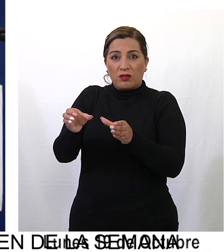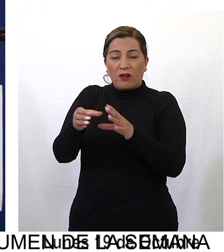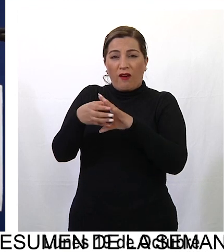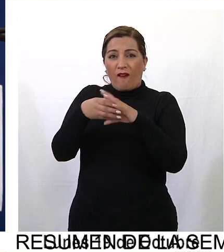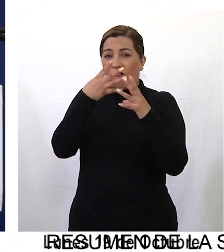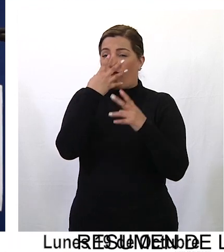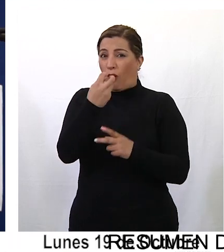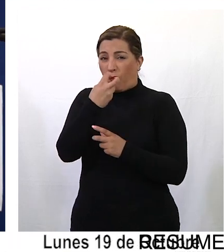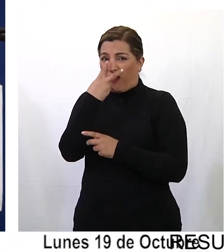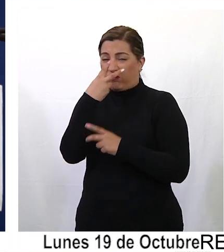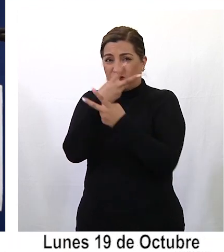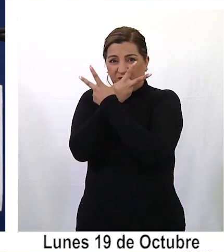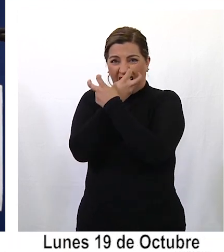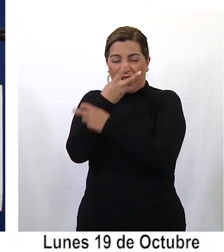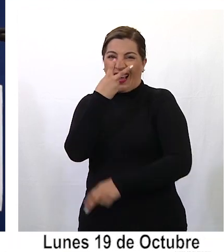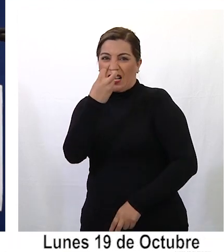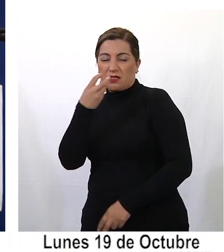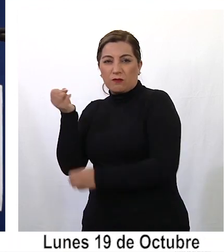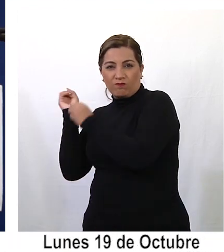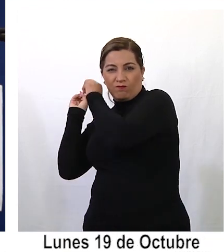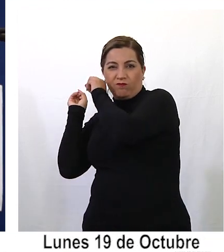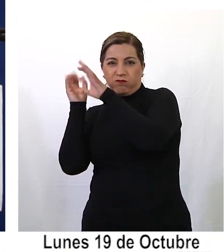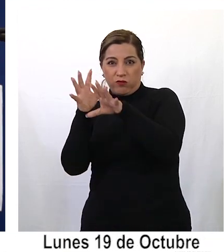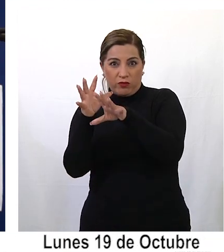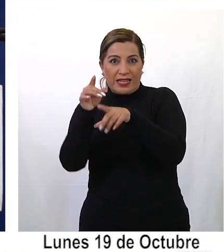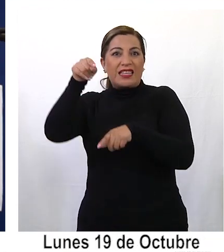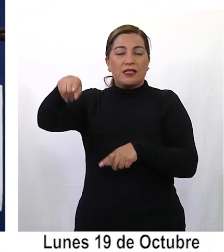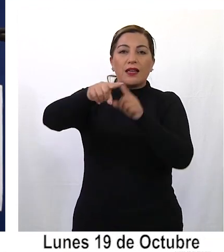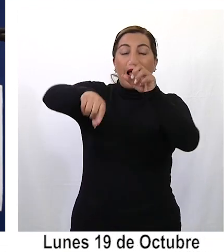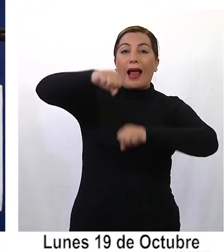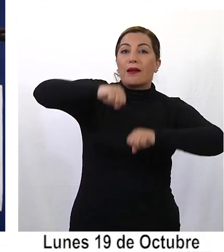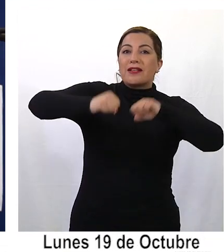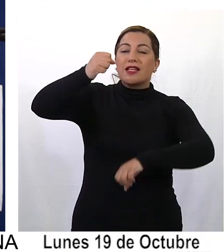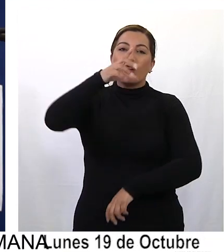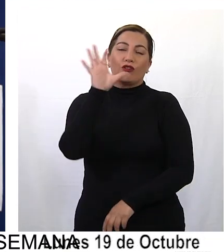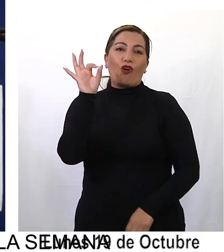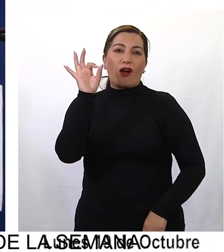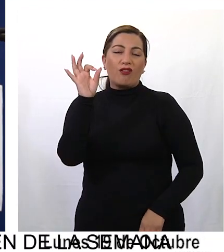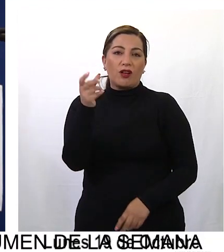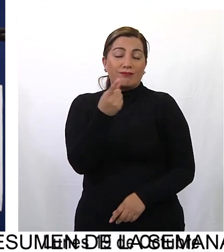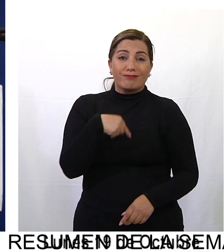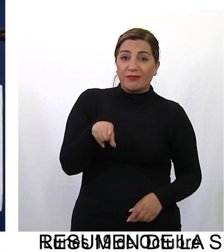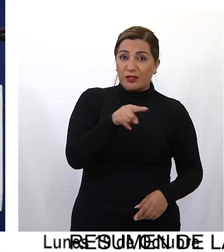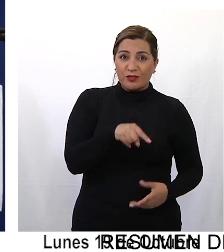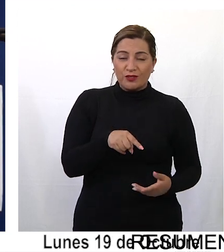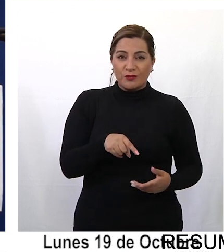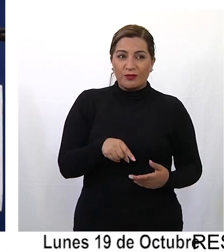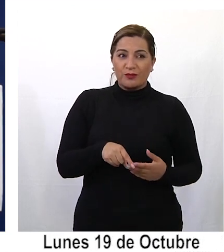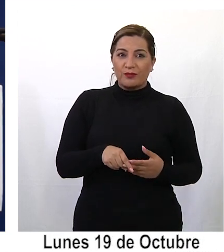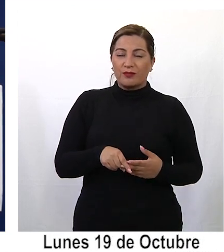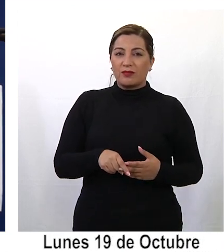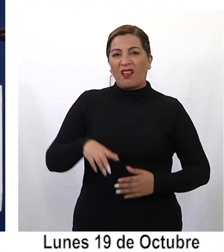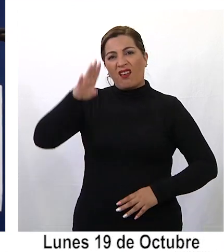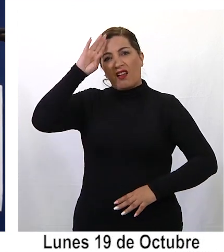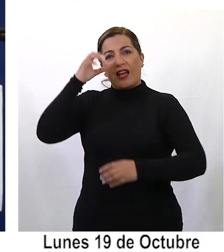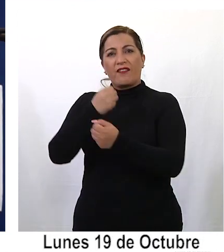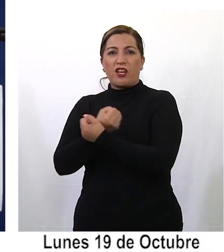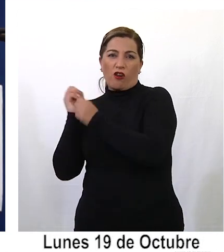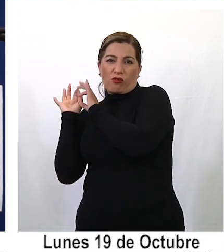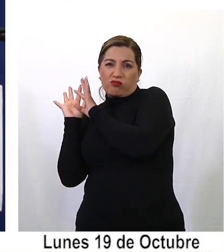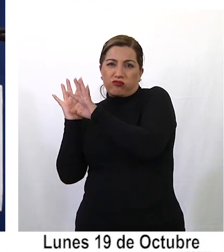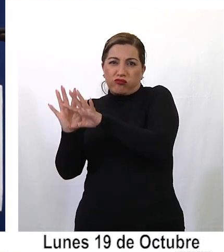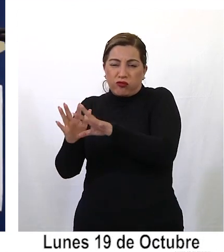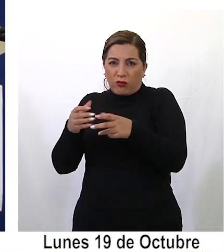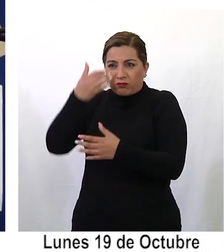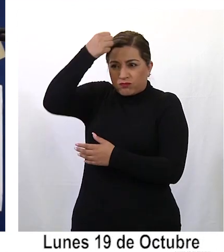Molotov hacia la embotelladora, lo que significó el tener que desplegar medios logísticos de parte de carabineros para